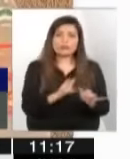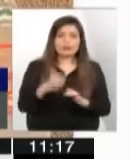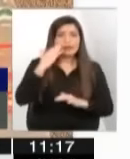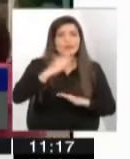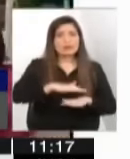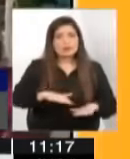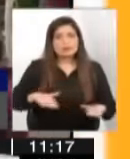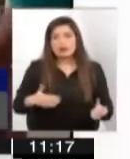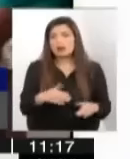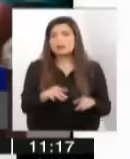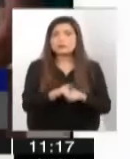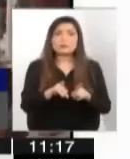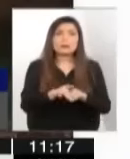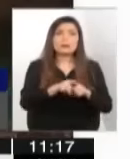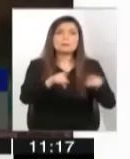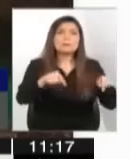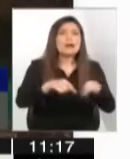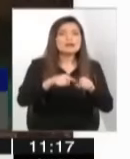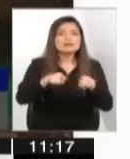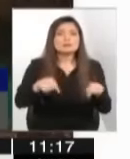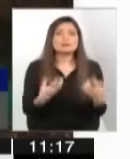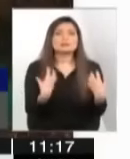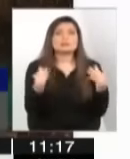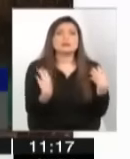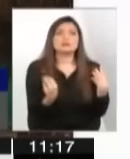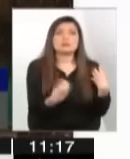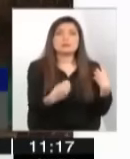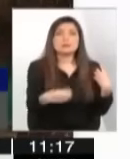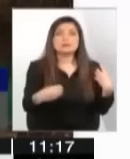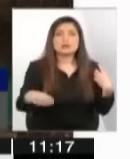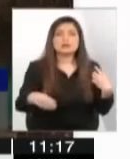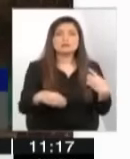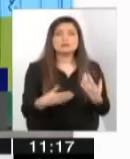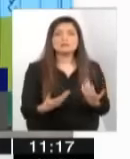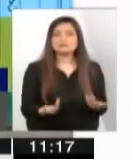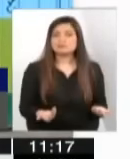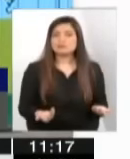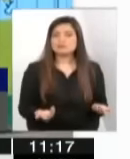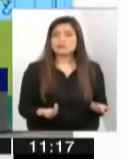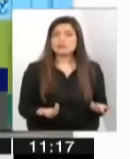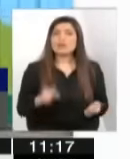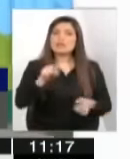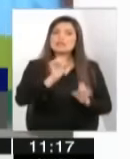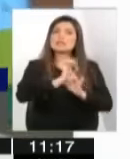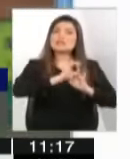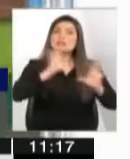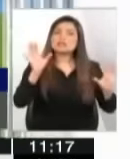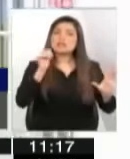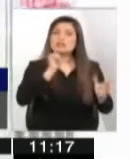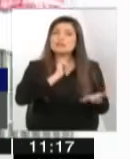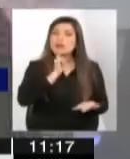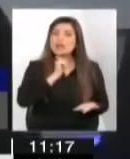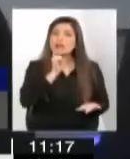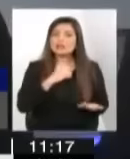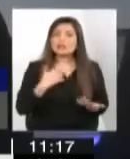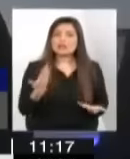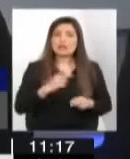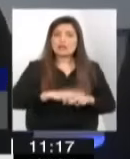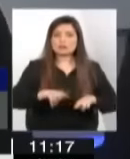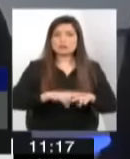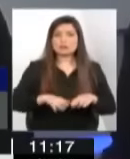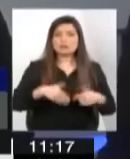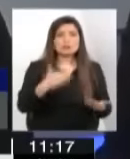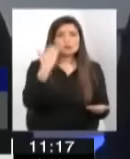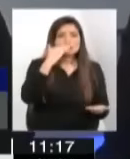es como generar más espacios para más cargos, aquí hay que tener claridad qué es lo que vamos a hacer y qué queremos para nuestros niños, niñas y jóvenes.